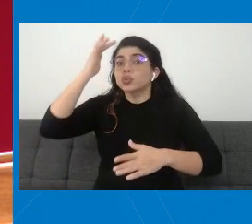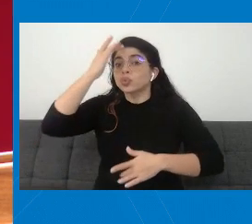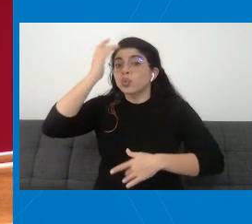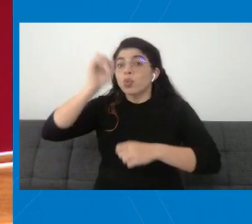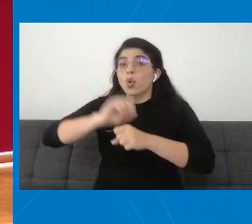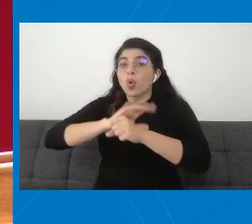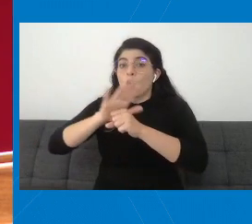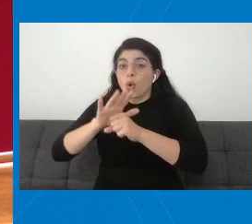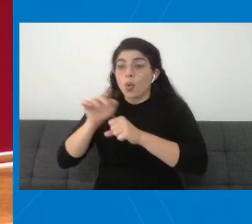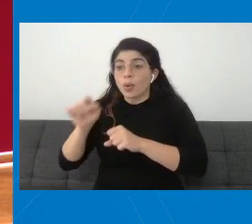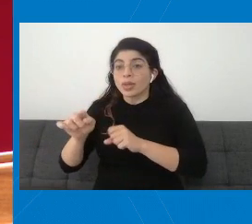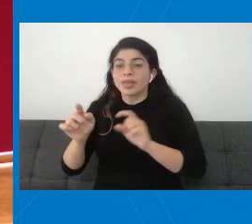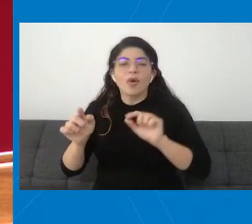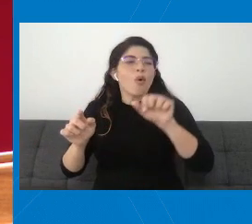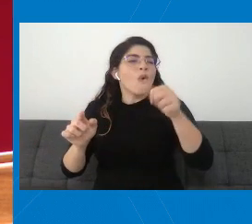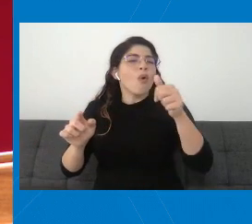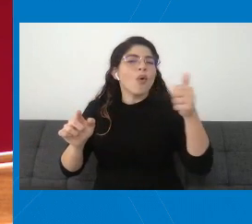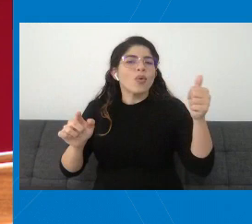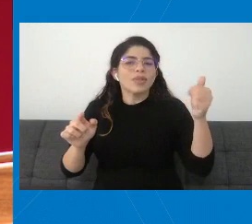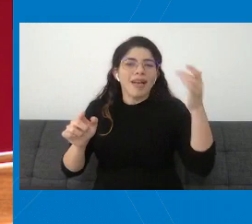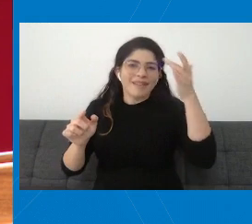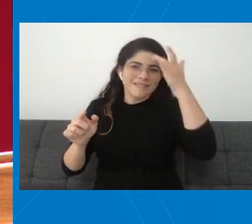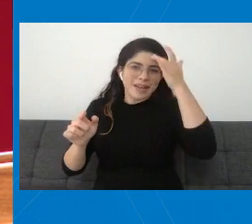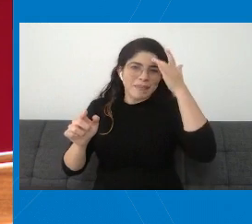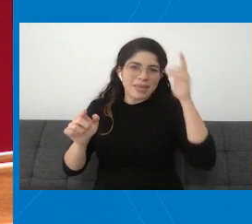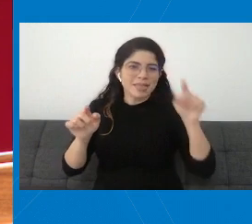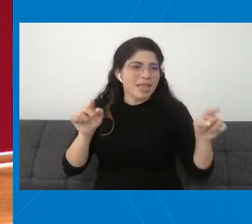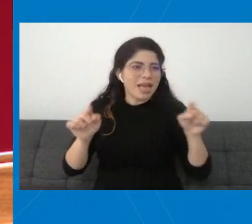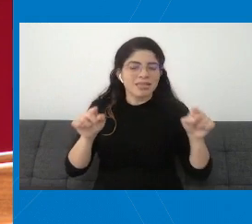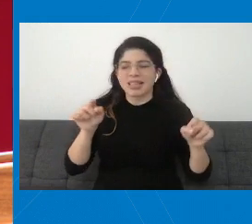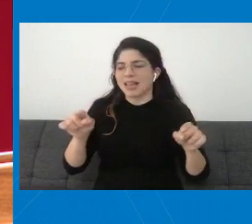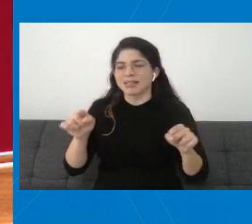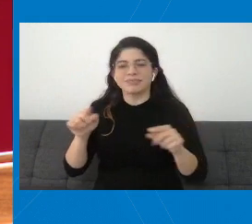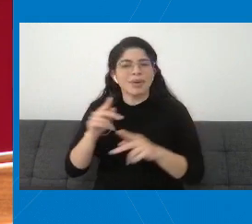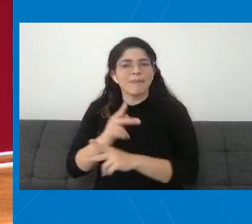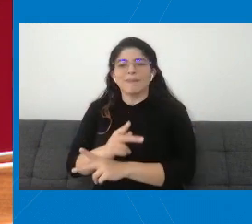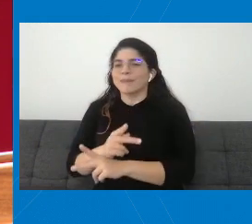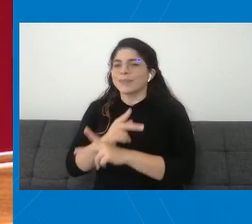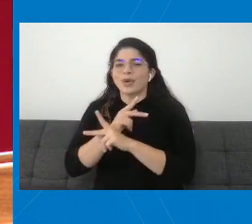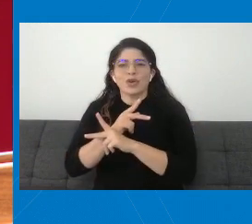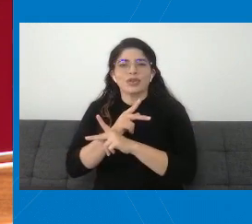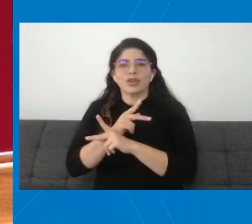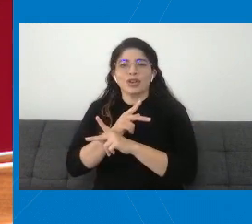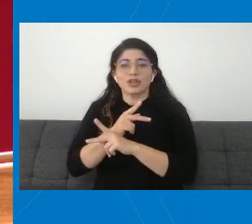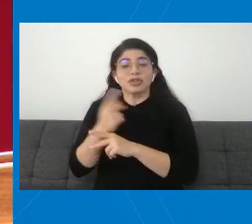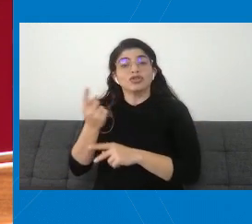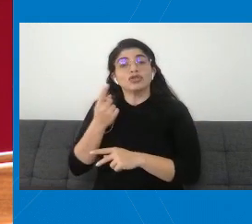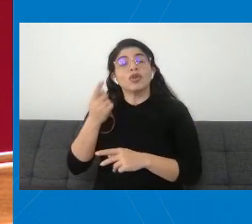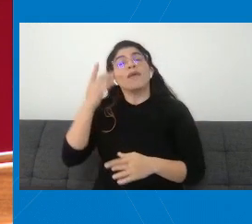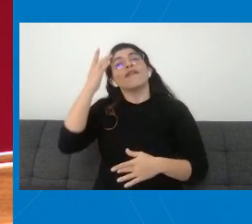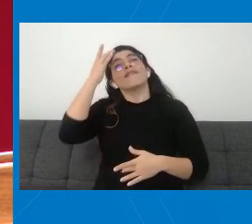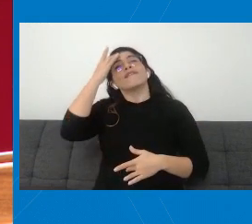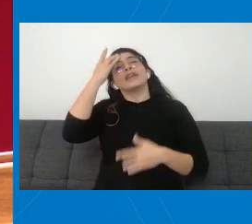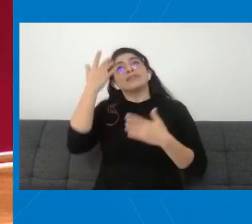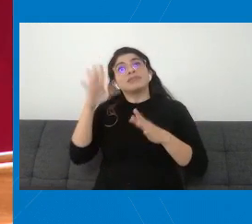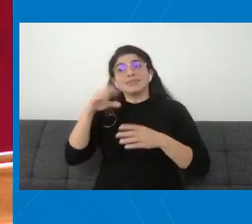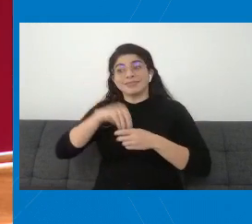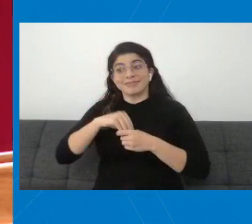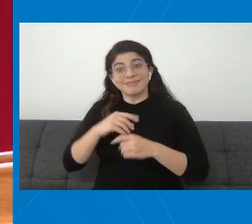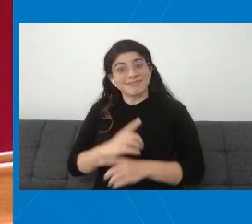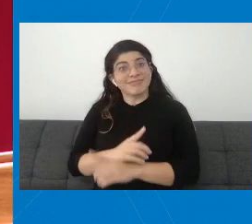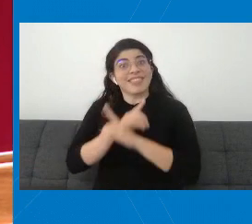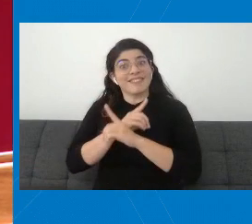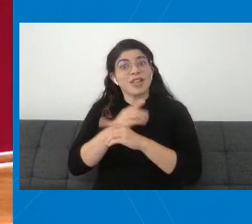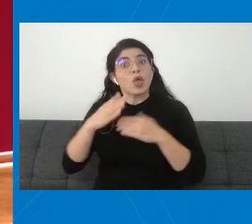de otras enfermedades, no tienen una protección conferida por haber estado enfermos que les vaya a